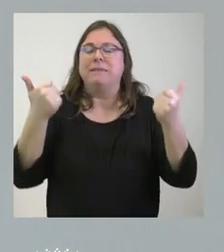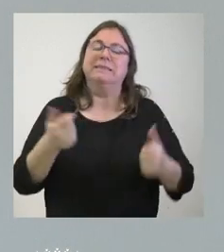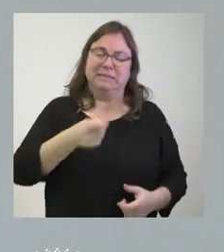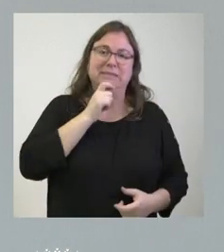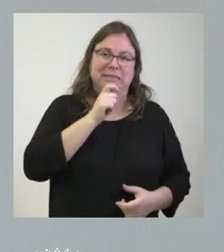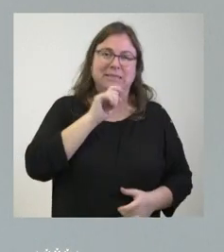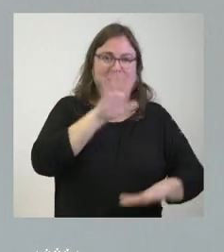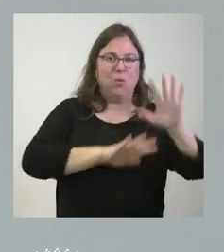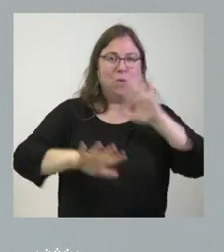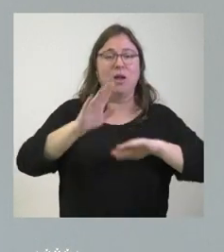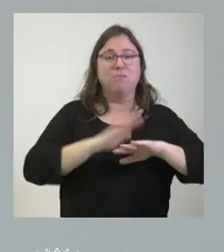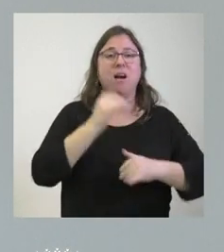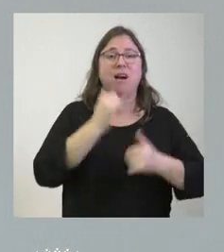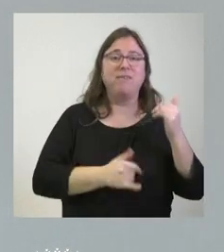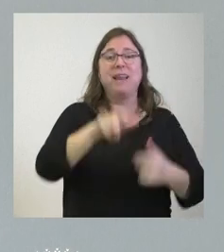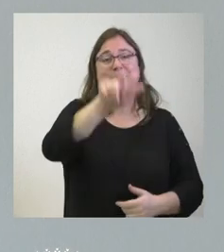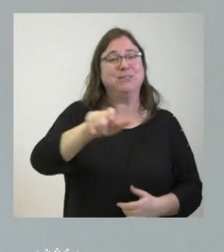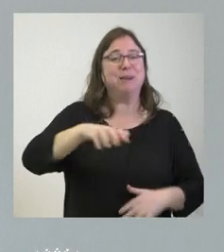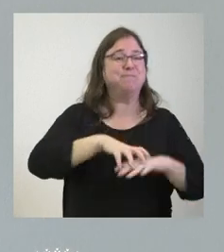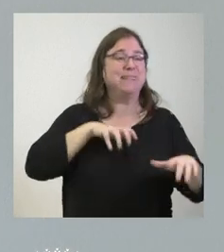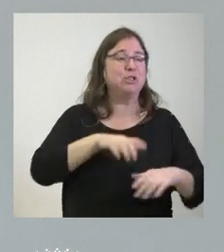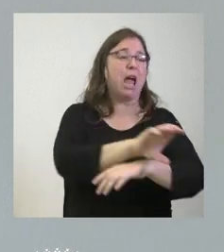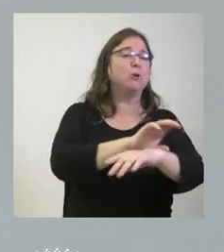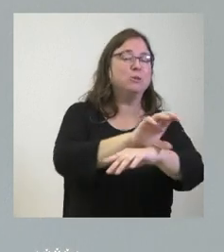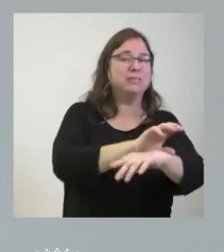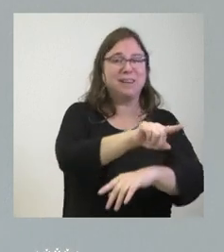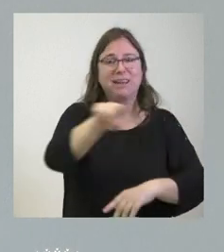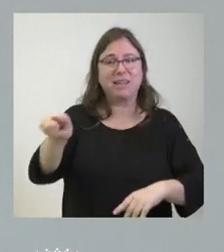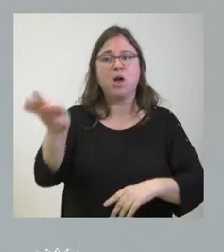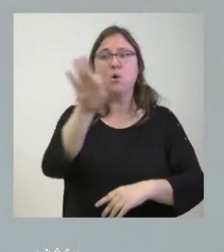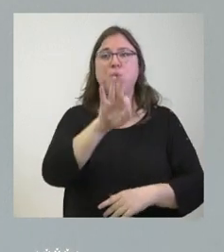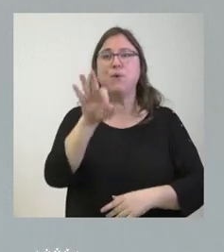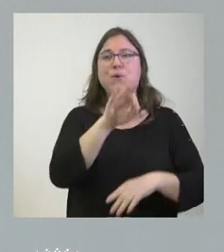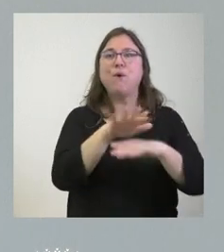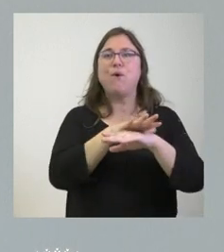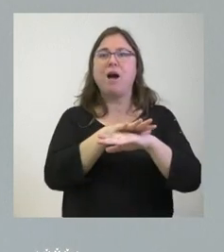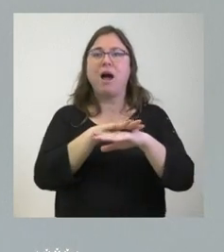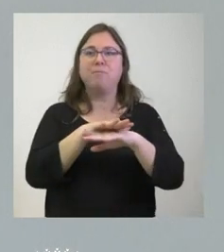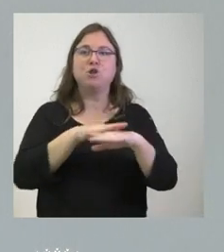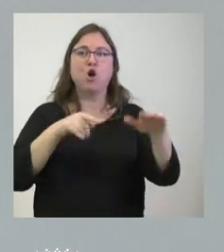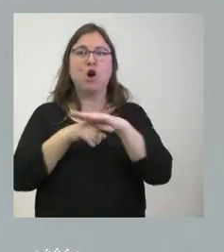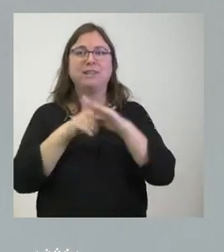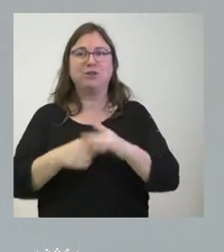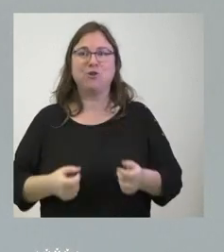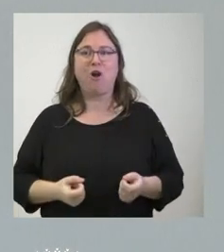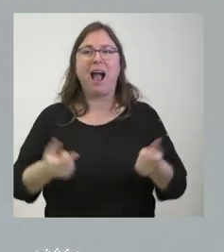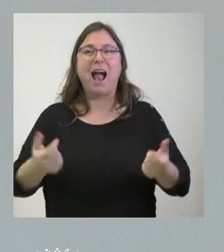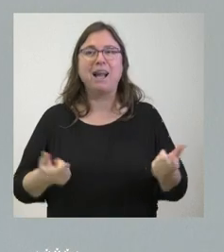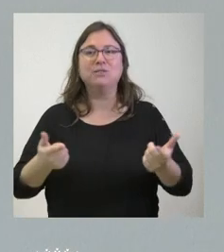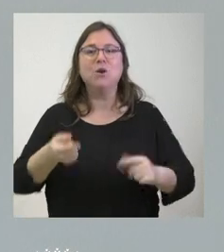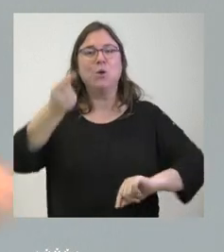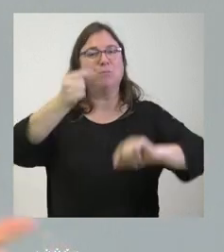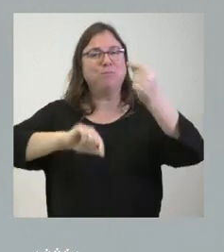natural al final pues la mayor parte de las consejerías y de las áreas de gestión de gasto pues tienen un presupuesto